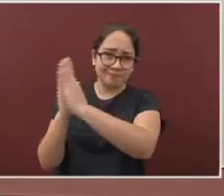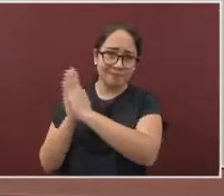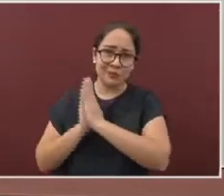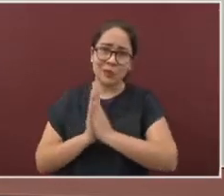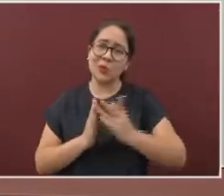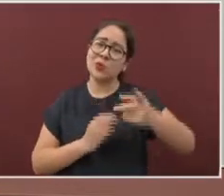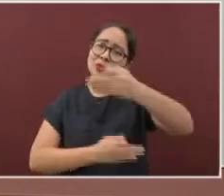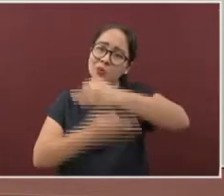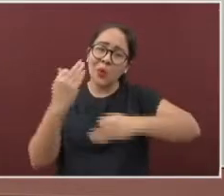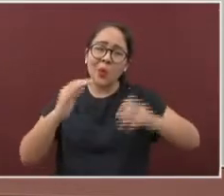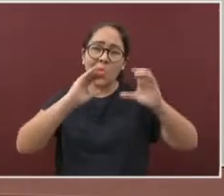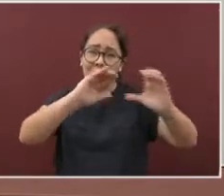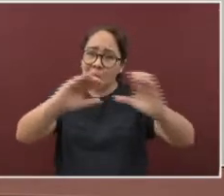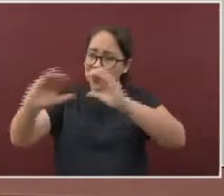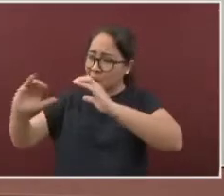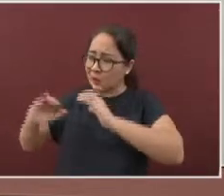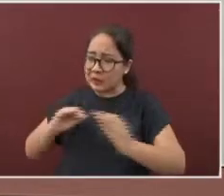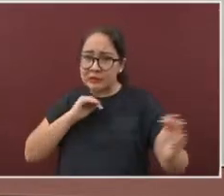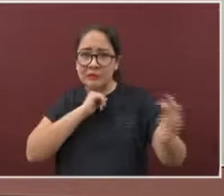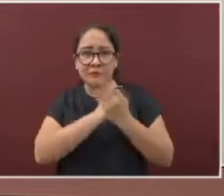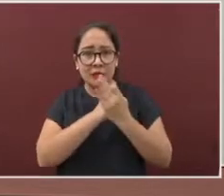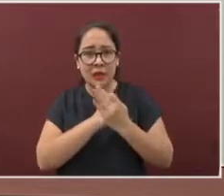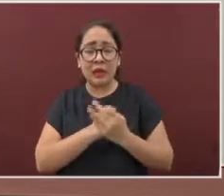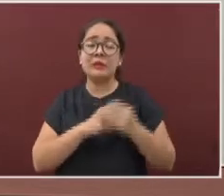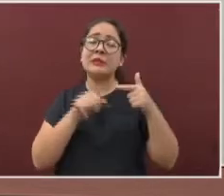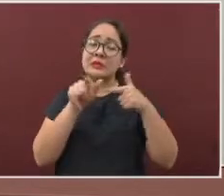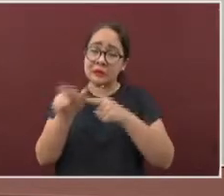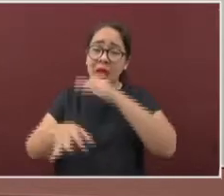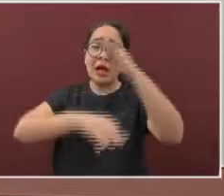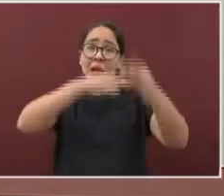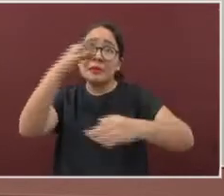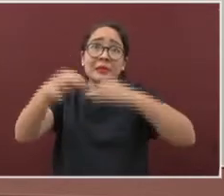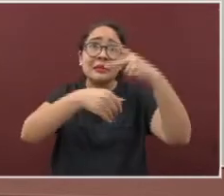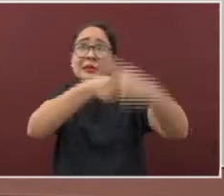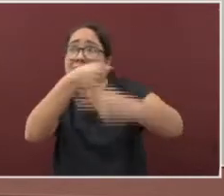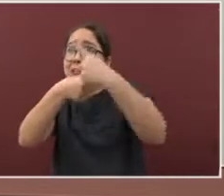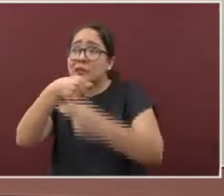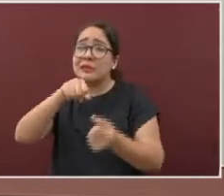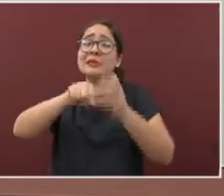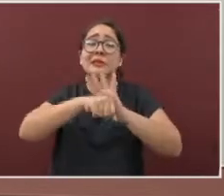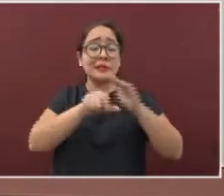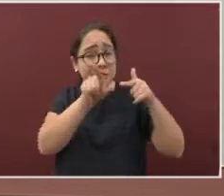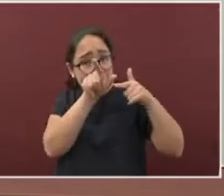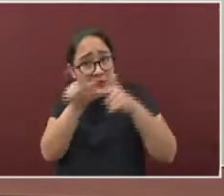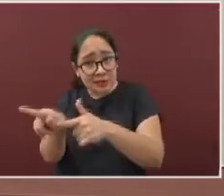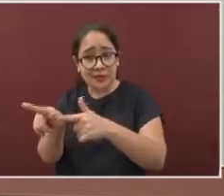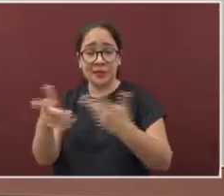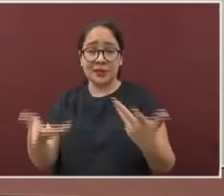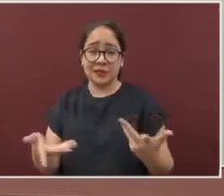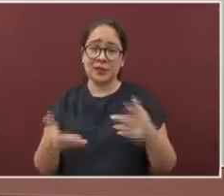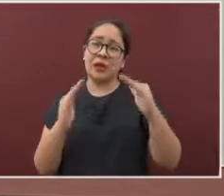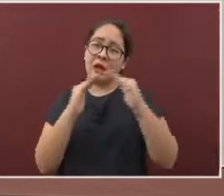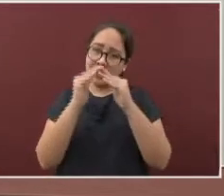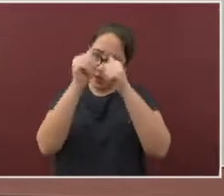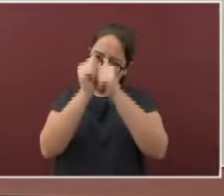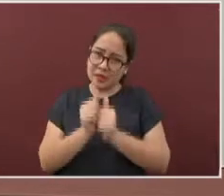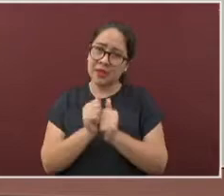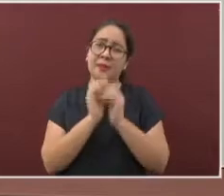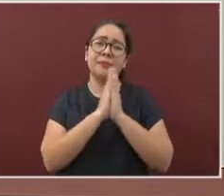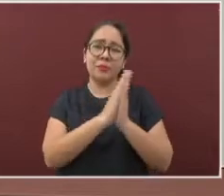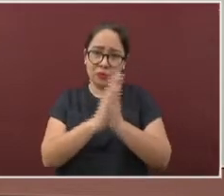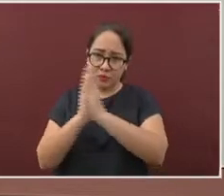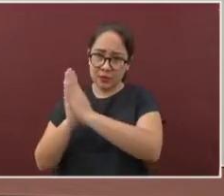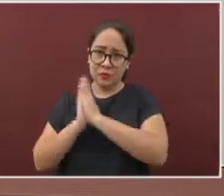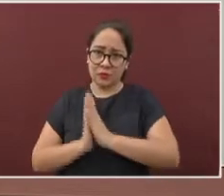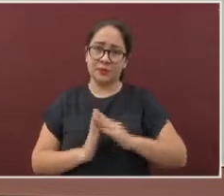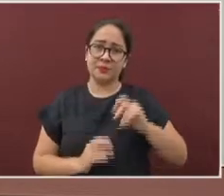protéjanse. Seguimos en alerta preventiva y de preferencia no salgan de sus casas.